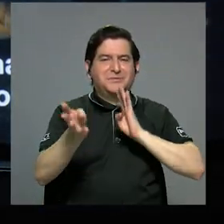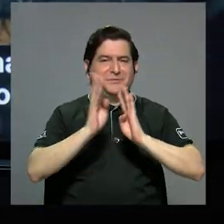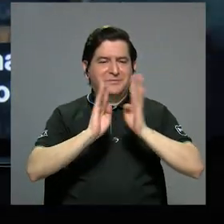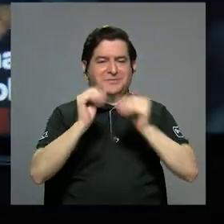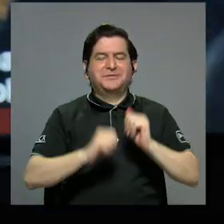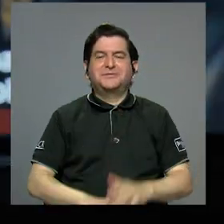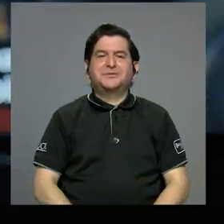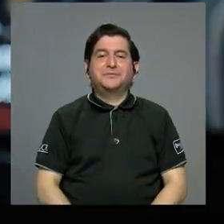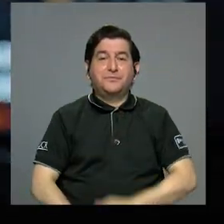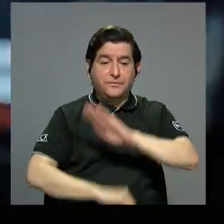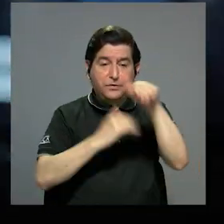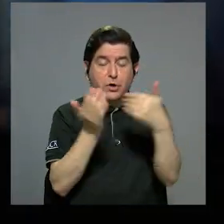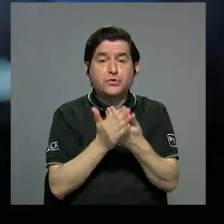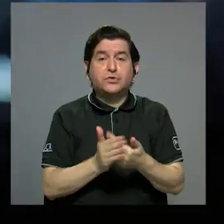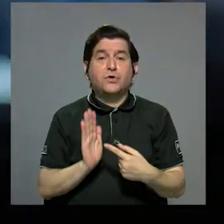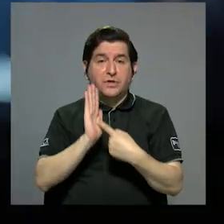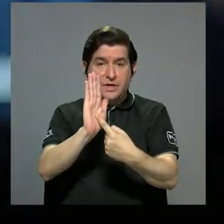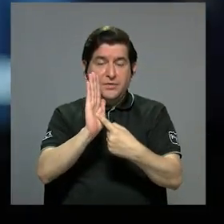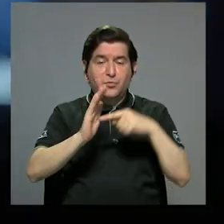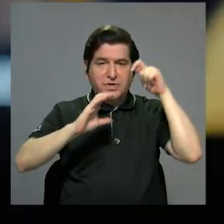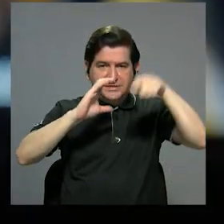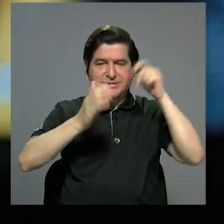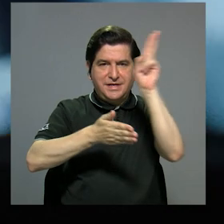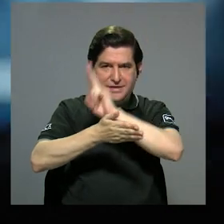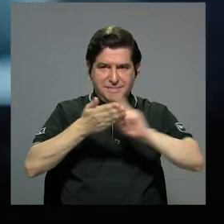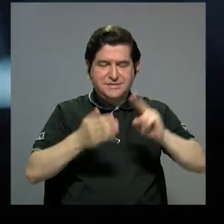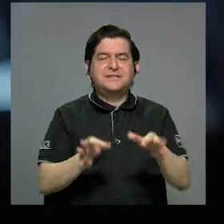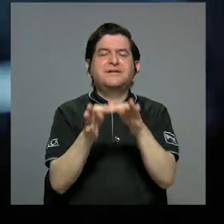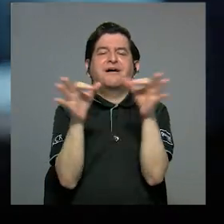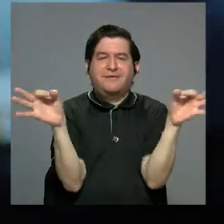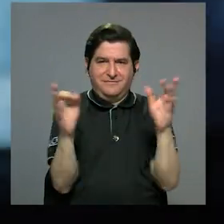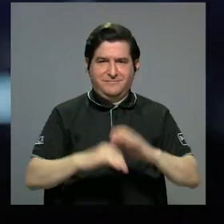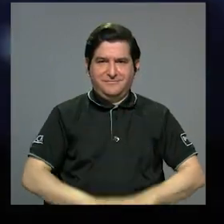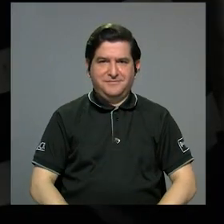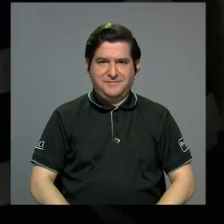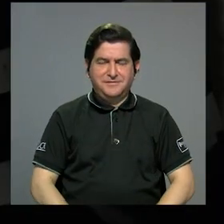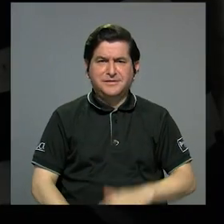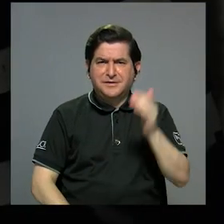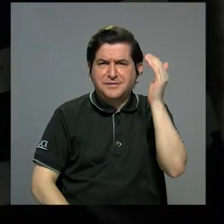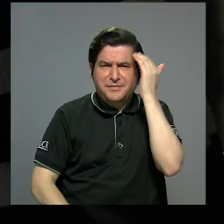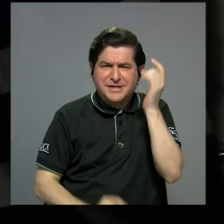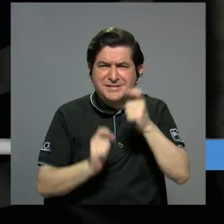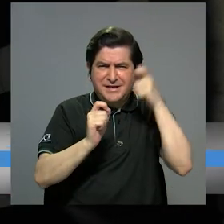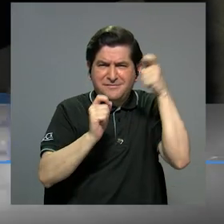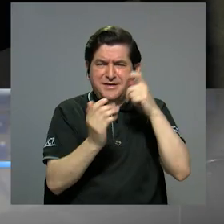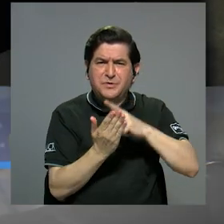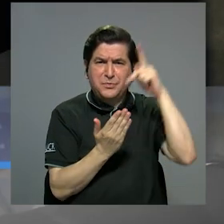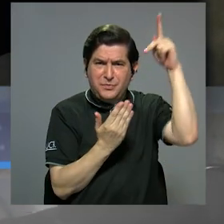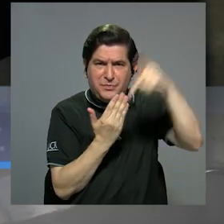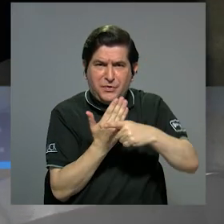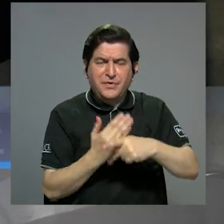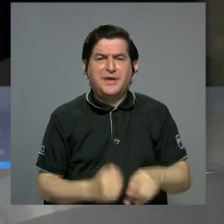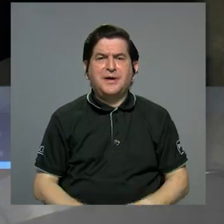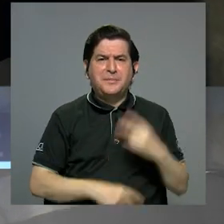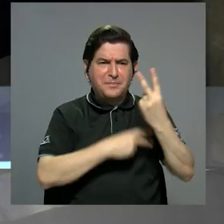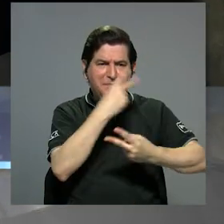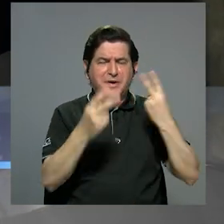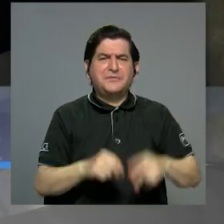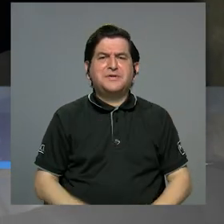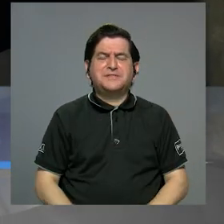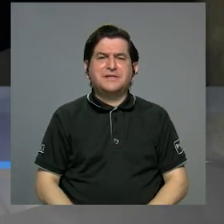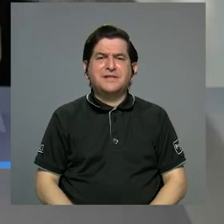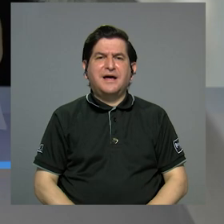de la cual estemos hablando. Todas las funciones de cine universitario son gratuitas. Para conocer a detalle la